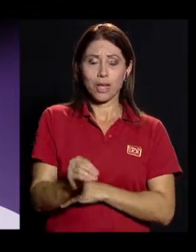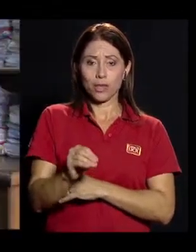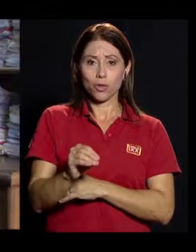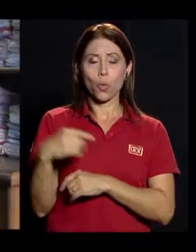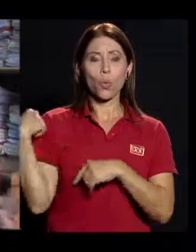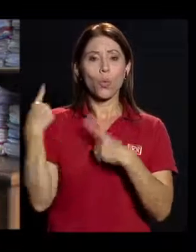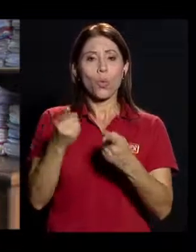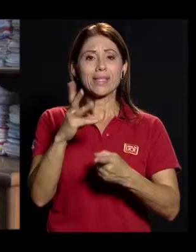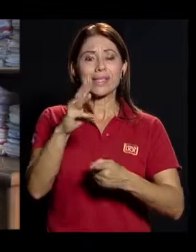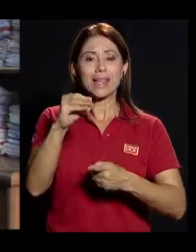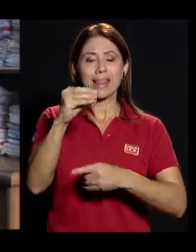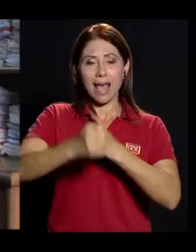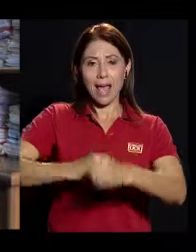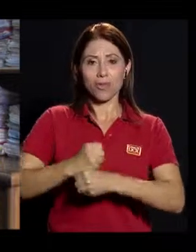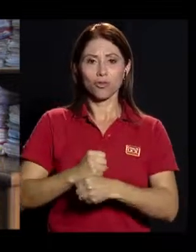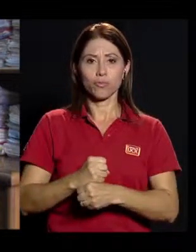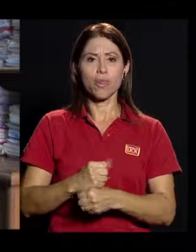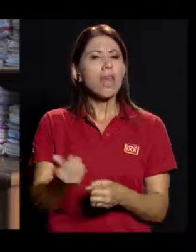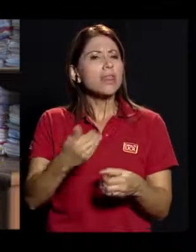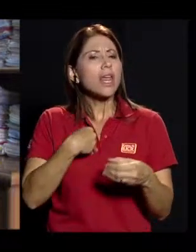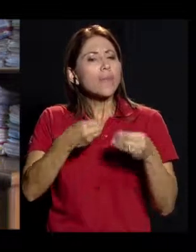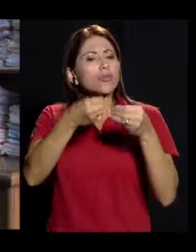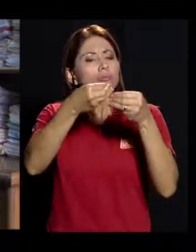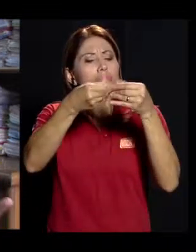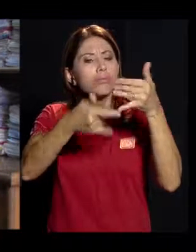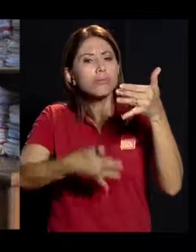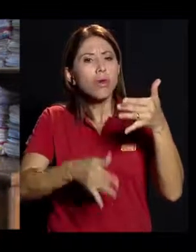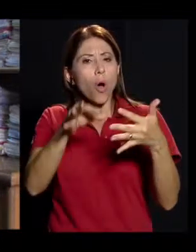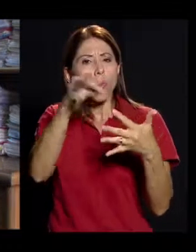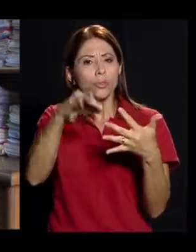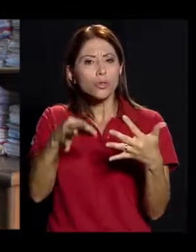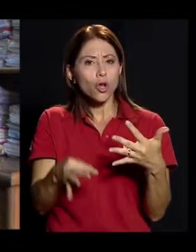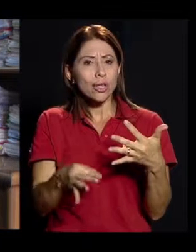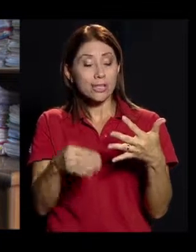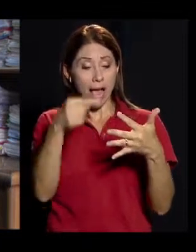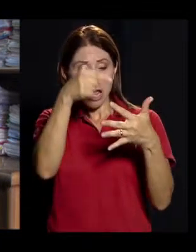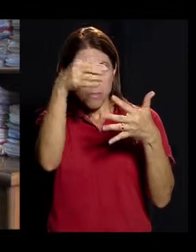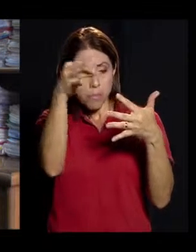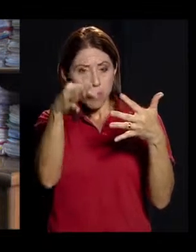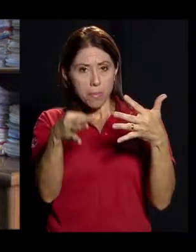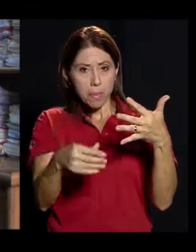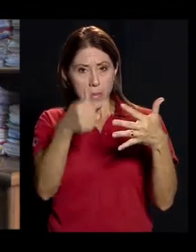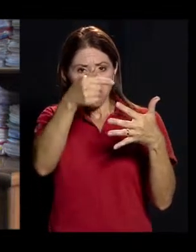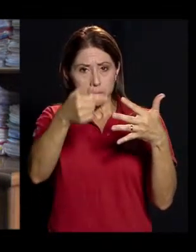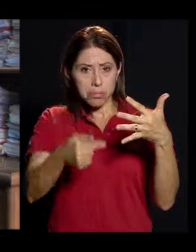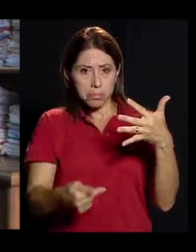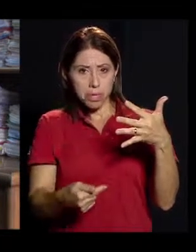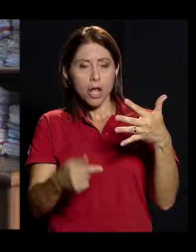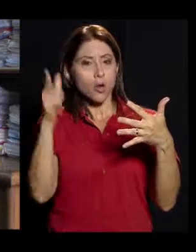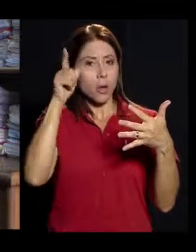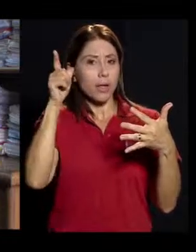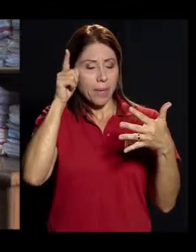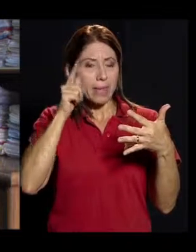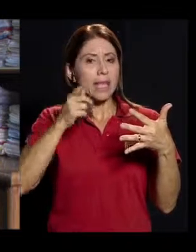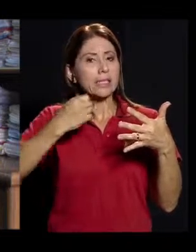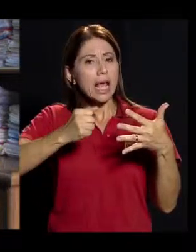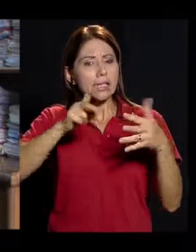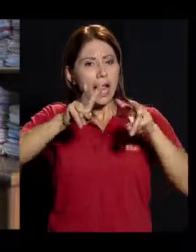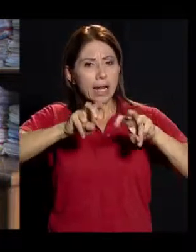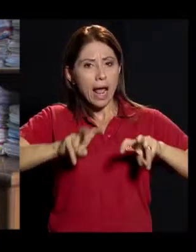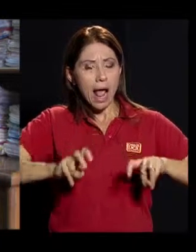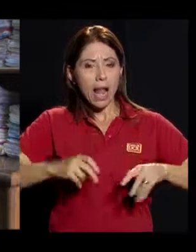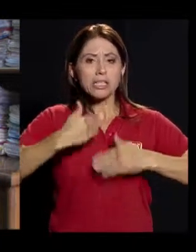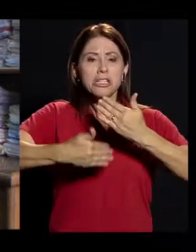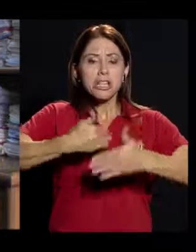años. Tenemos un abanico de opciones, ¿verdad? Entonces, en ese abanico de opciones, lógicamente, ahí de acuerdo a los análisis que se vayan haciendo y los